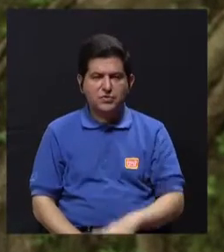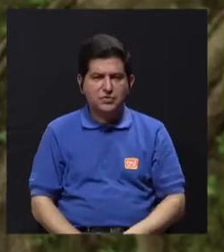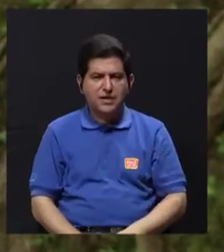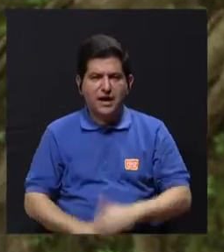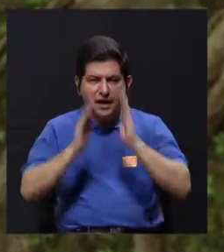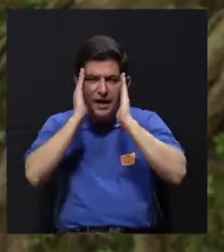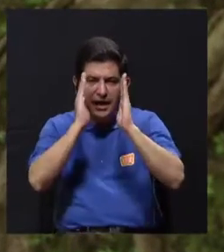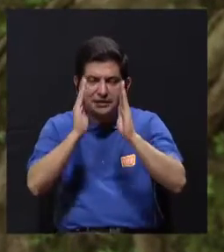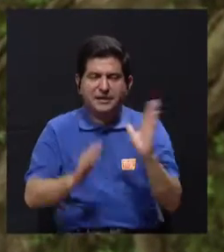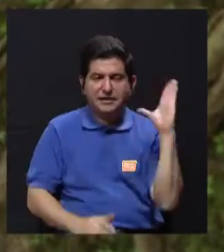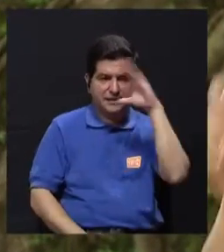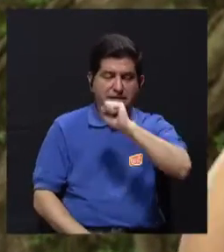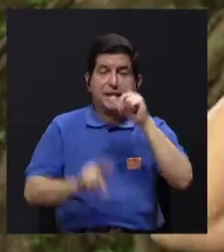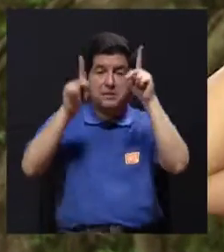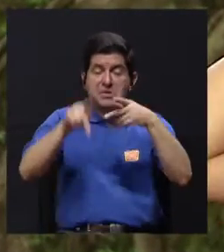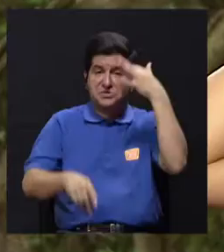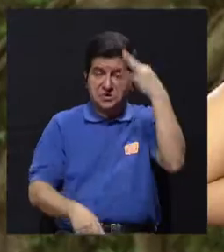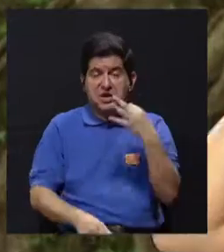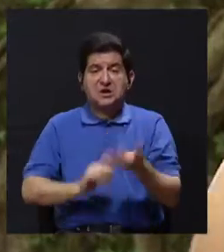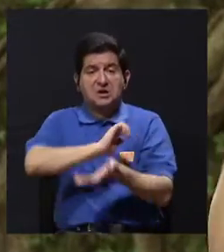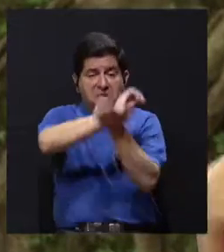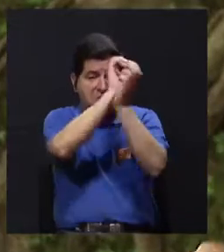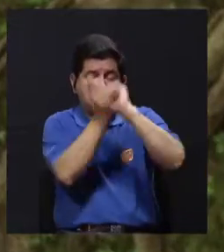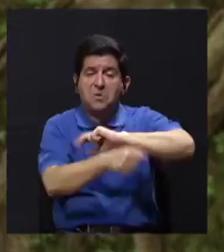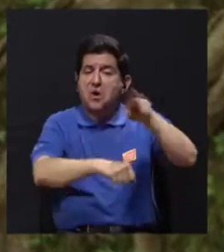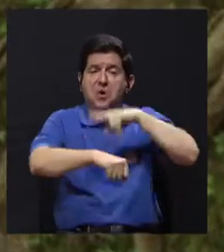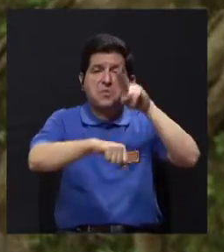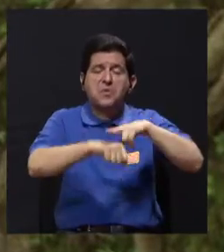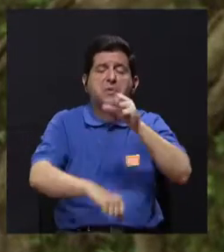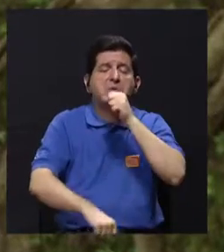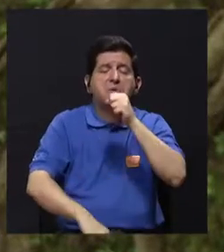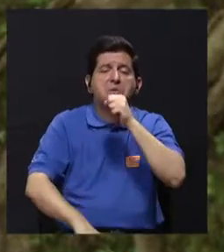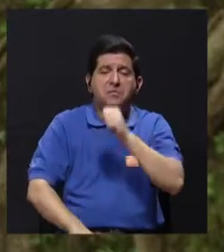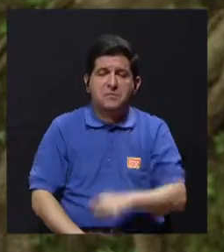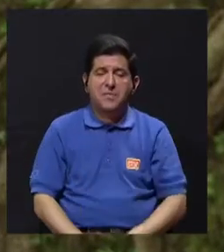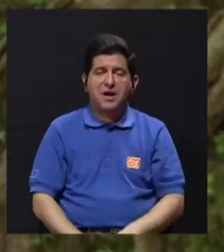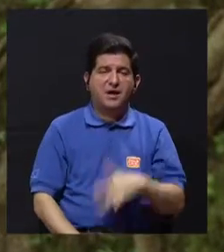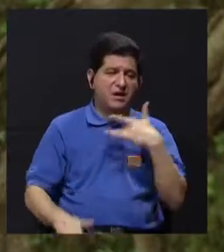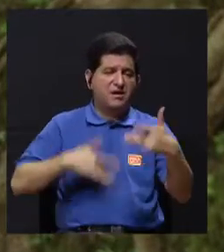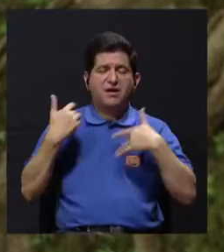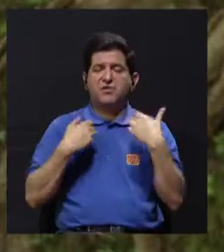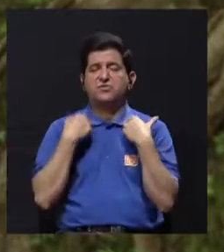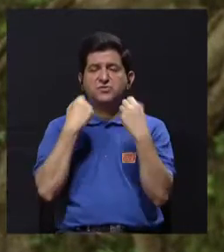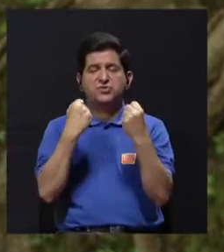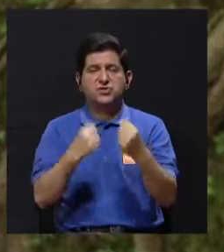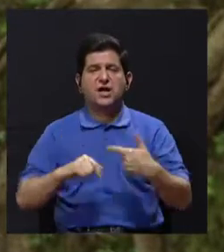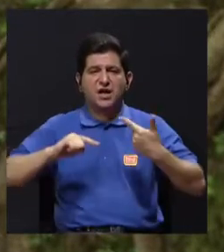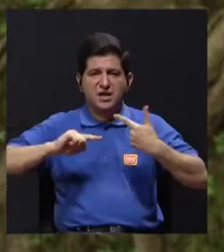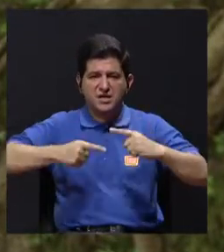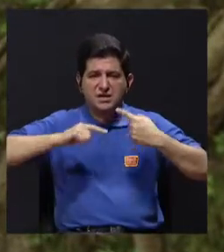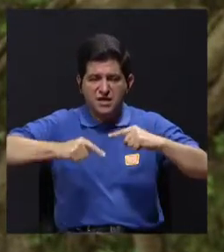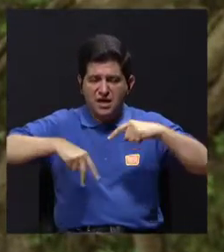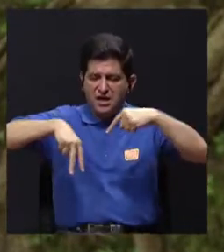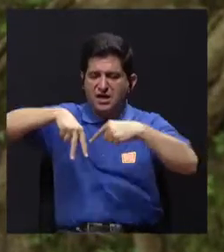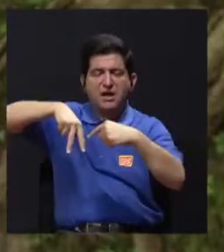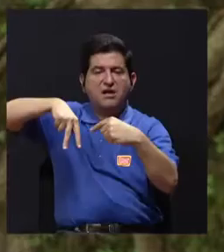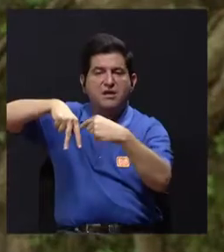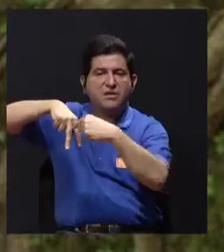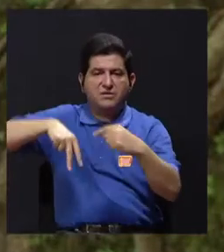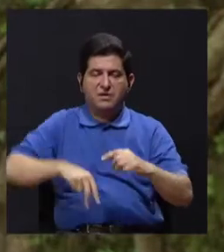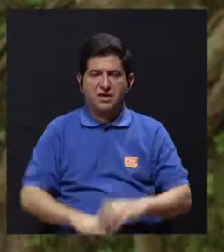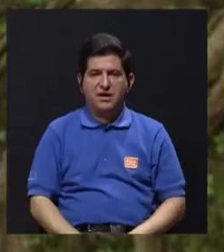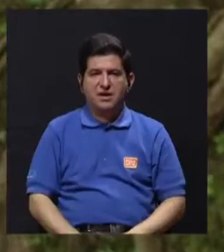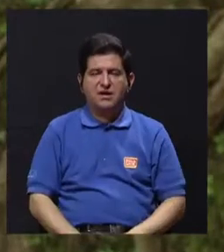poderlo detectar porque la persona puede asumir que son cambios normales del envejecimiento, que ya no se siente con fuerza, que le duelen las rodillas,